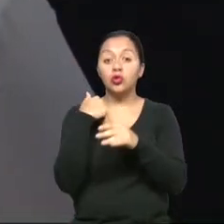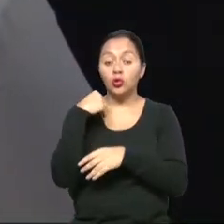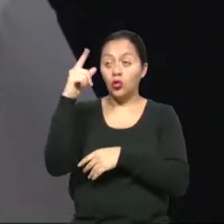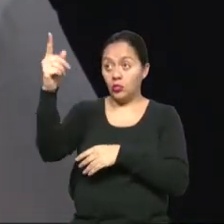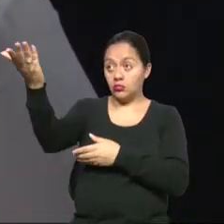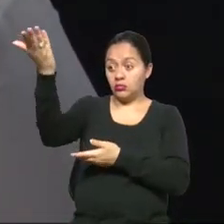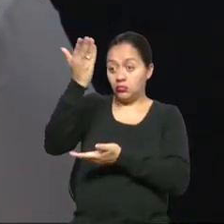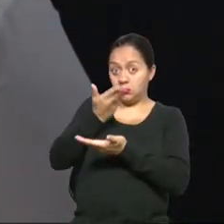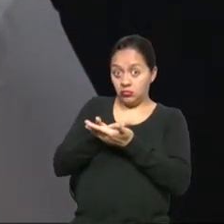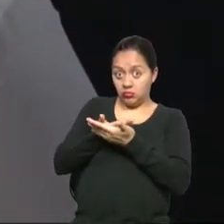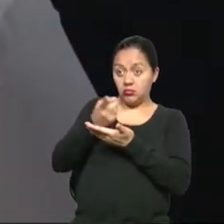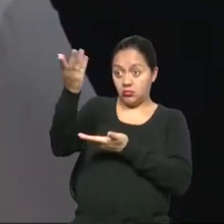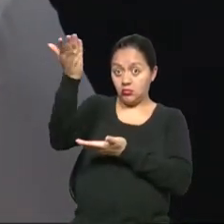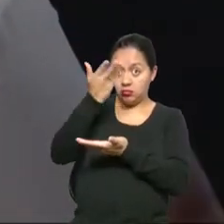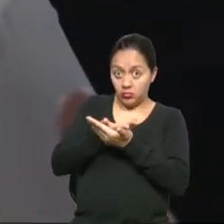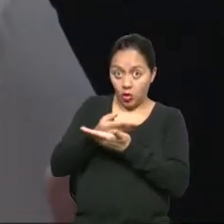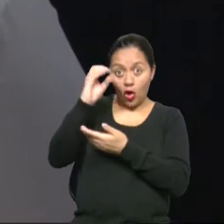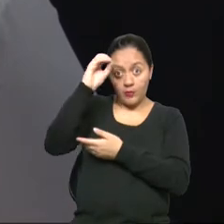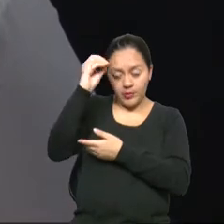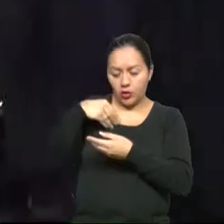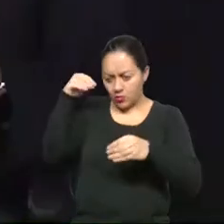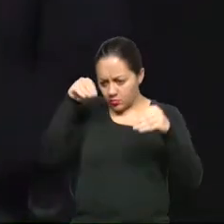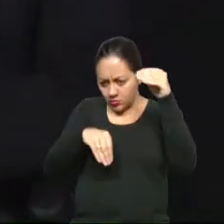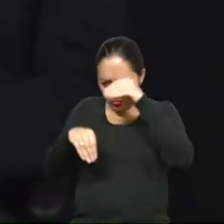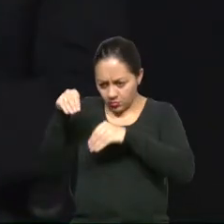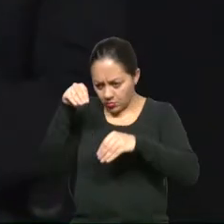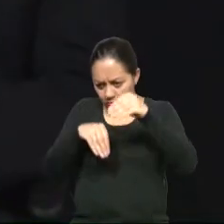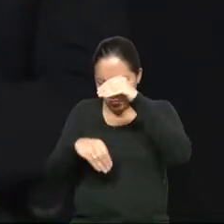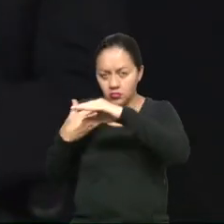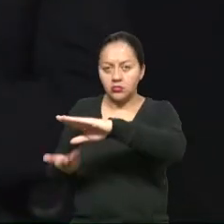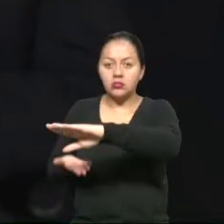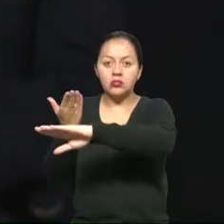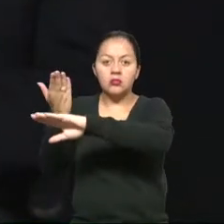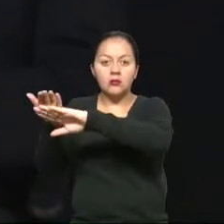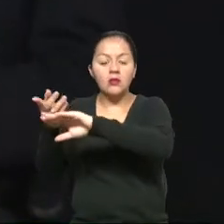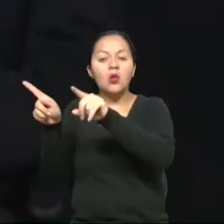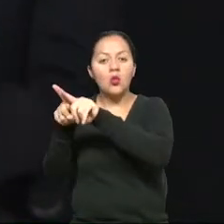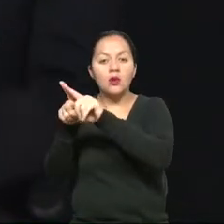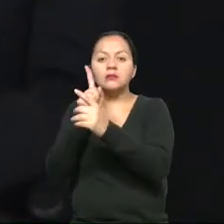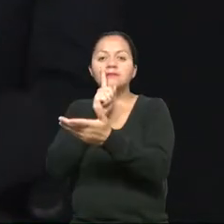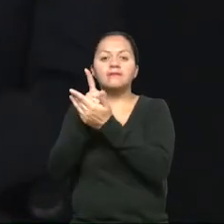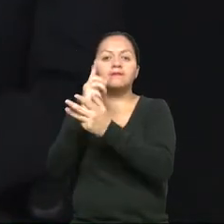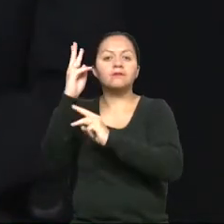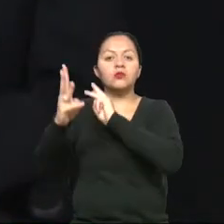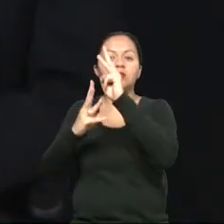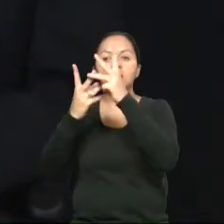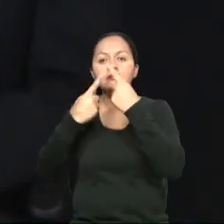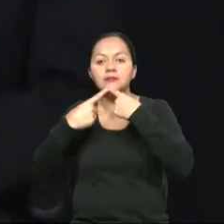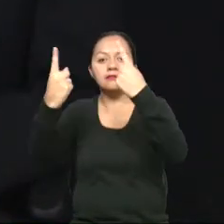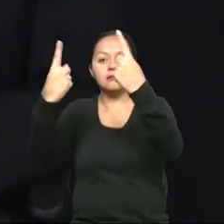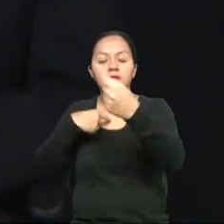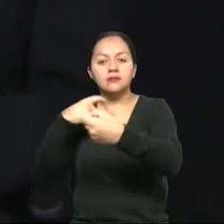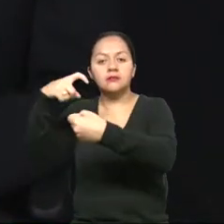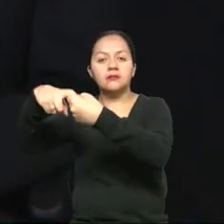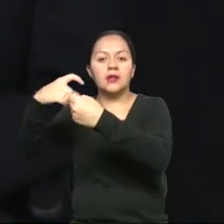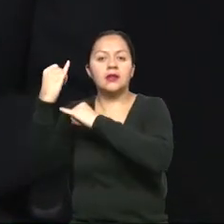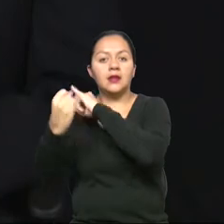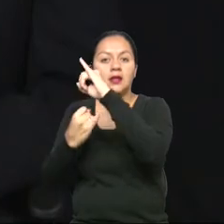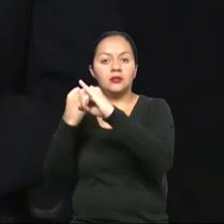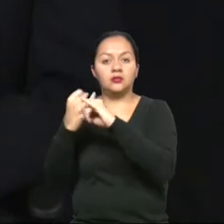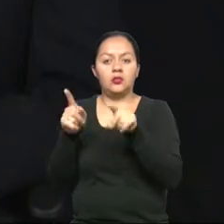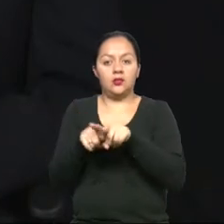norma se difunda a nivel mundial y se haga ya una norma real a nivel mundial. Y esta es una etapa de estándar internacional.